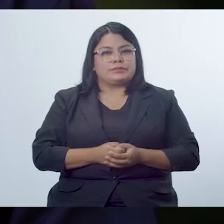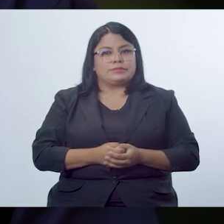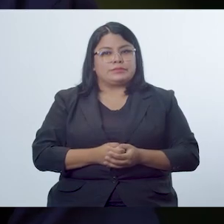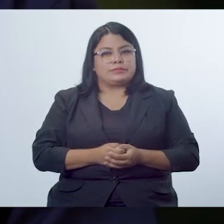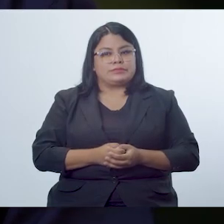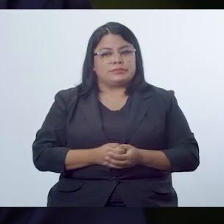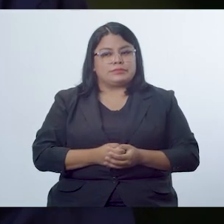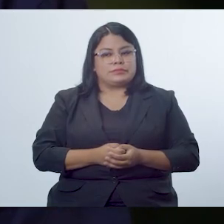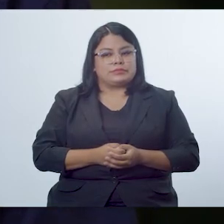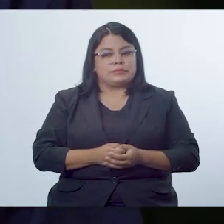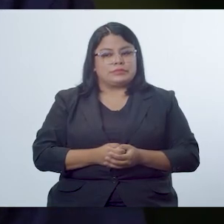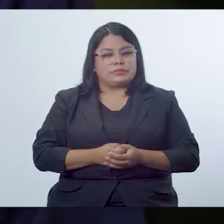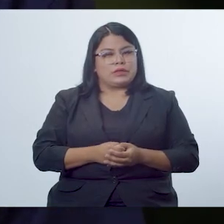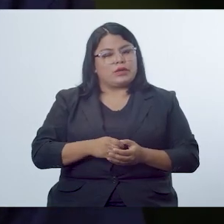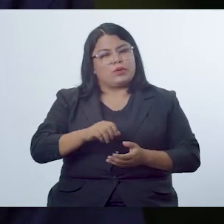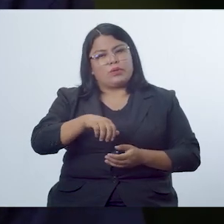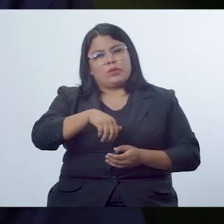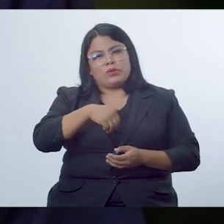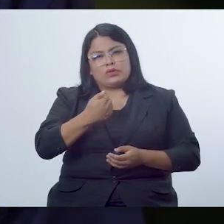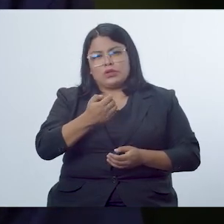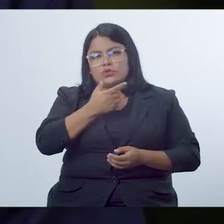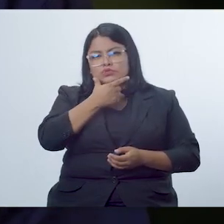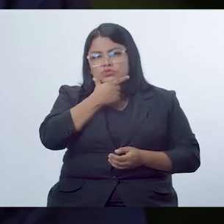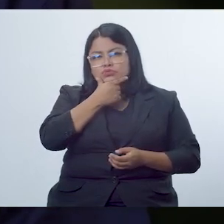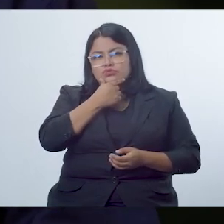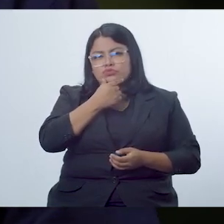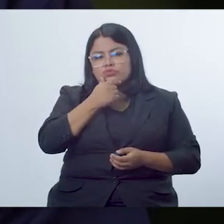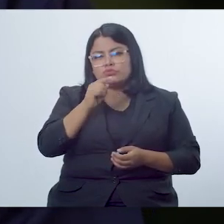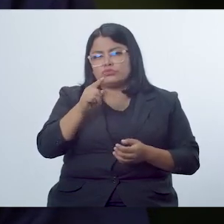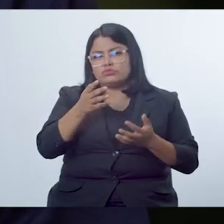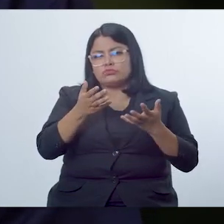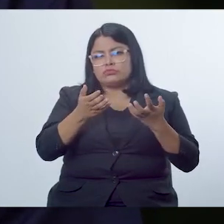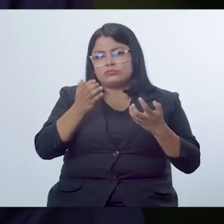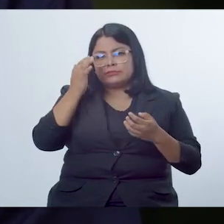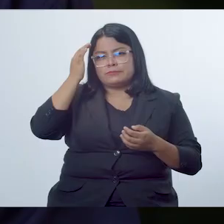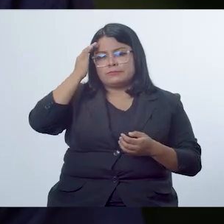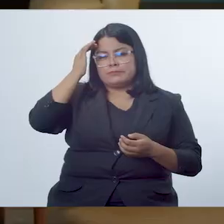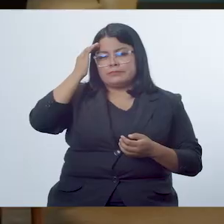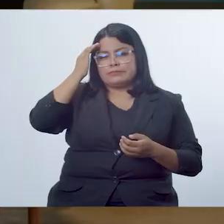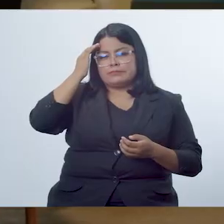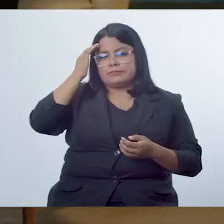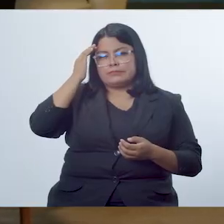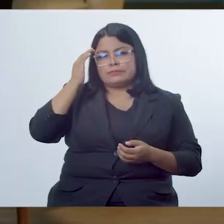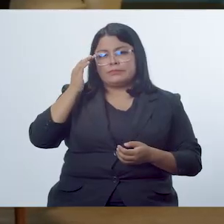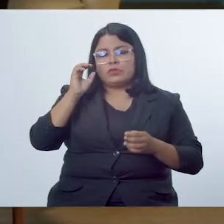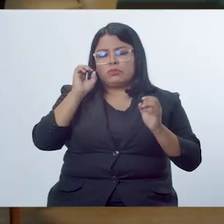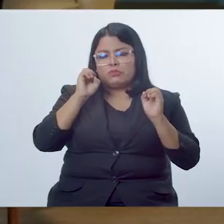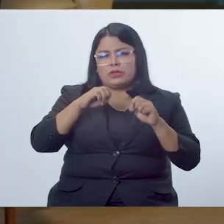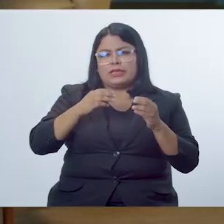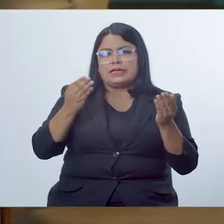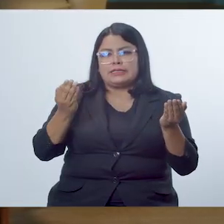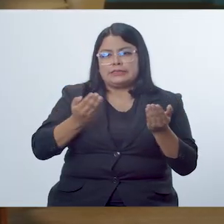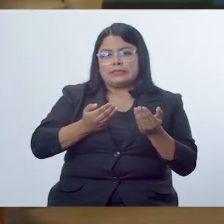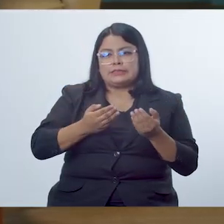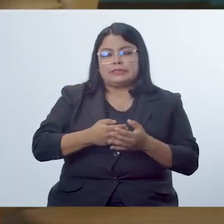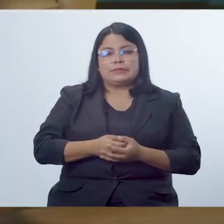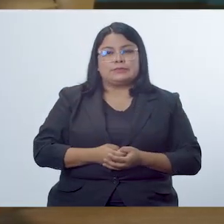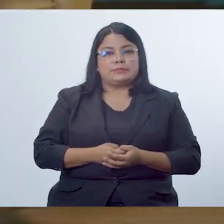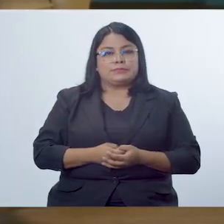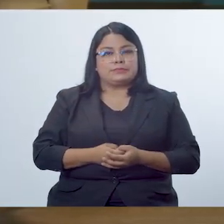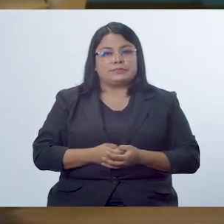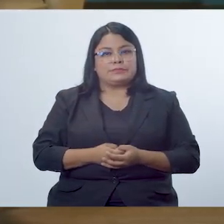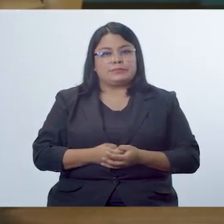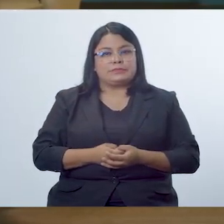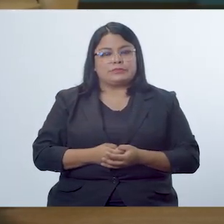construcción. No sé, Alondra, alguna otra duda o ejemplo que usted nos pueda dar también de qué se podría hacer en cada